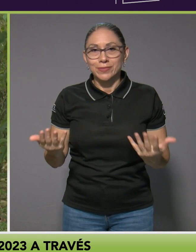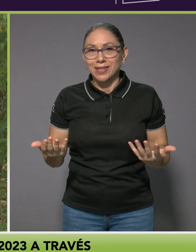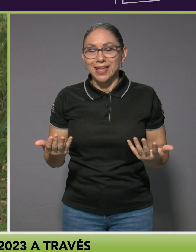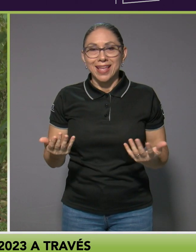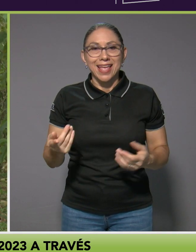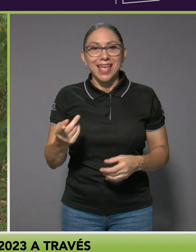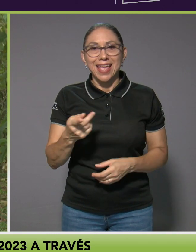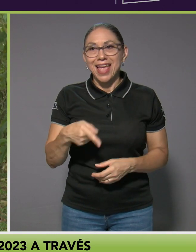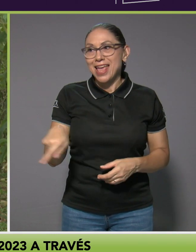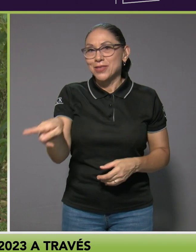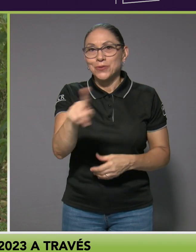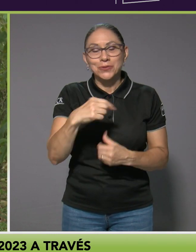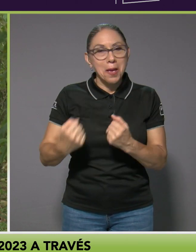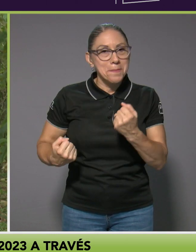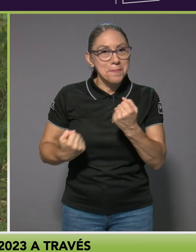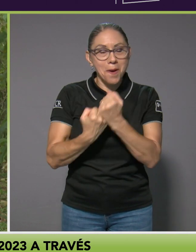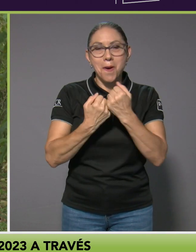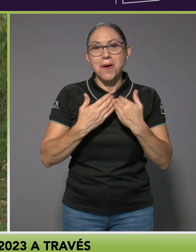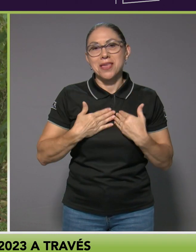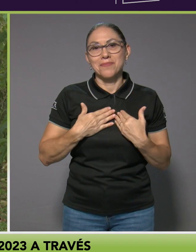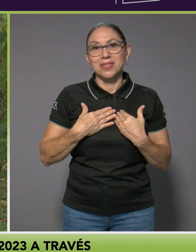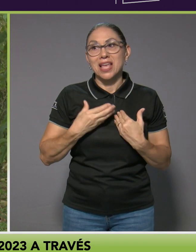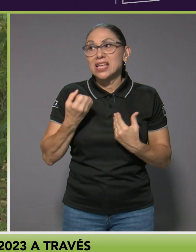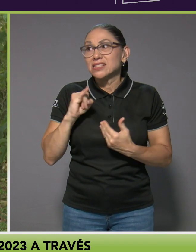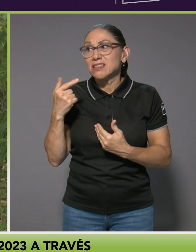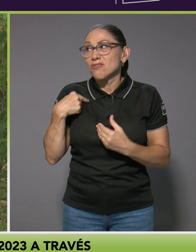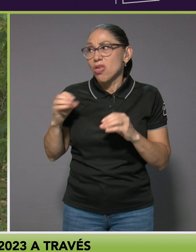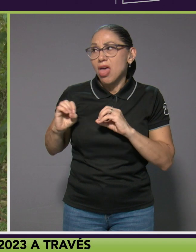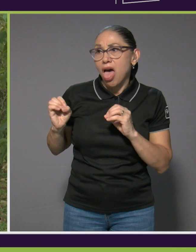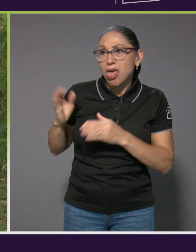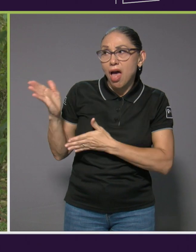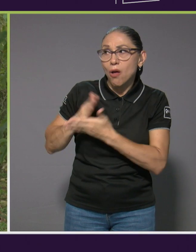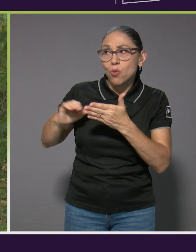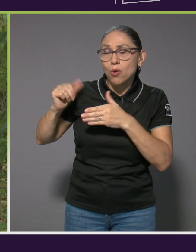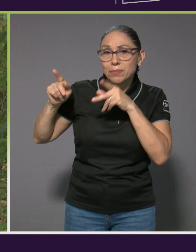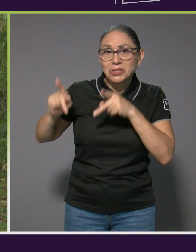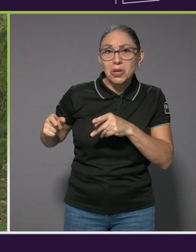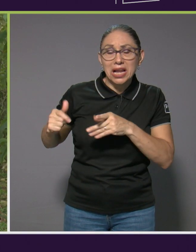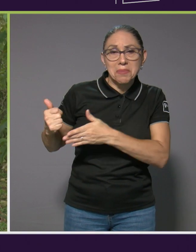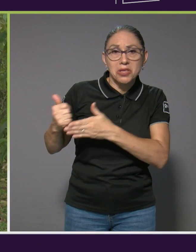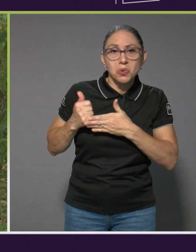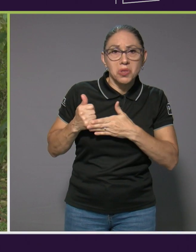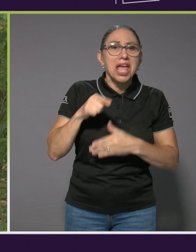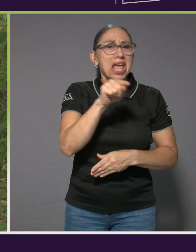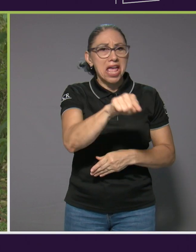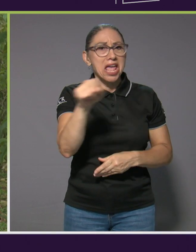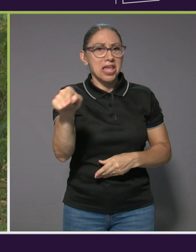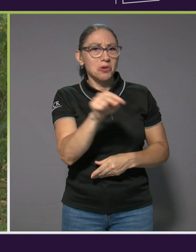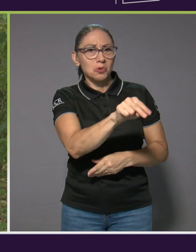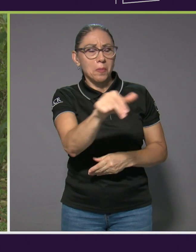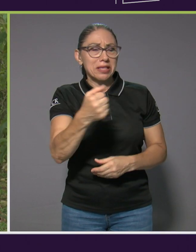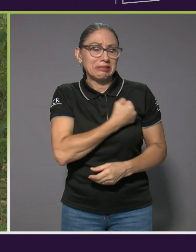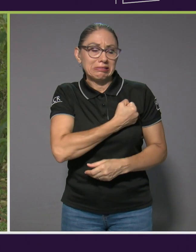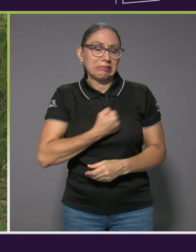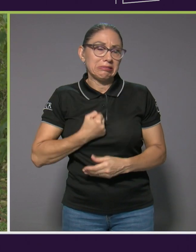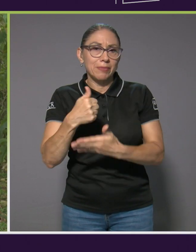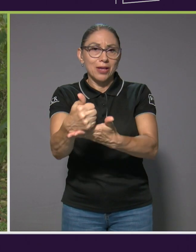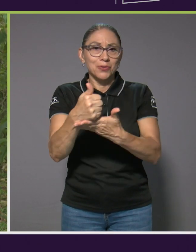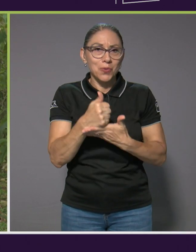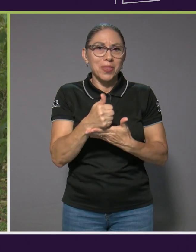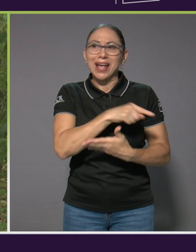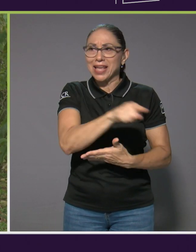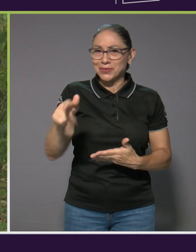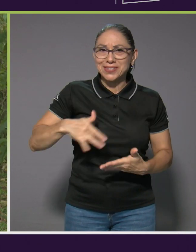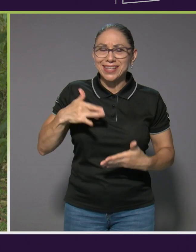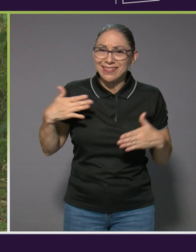Esos me apoyan cuando no tengo a alguien que me ayude, ellos se sacrifican, me ayudan, se alegran y